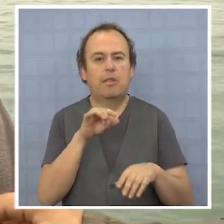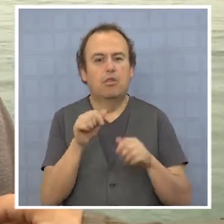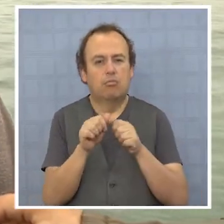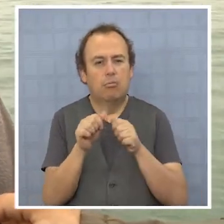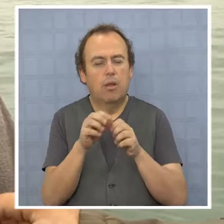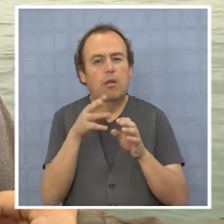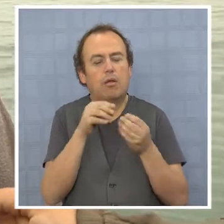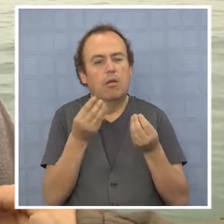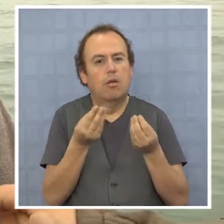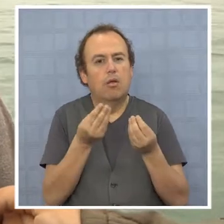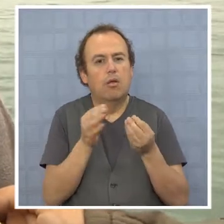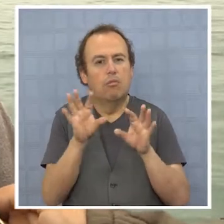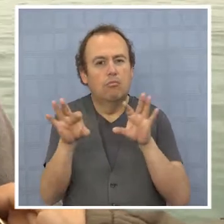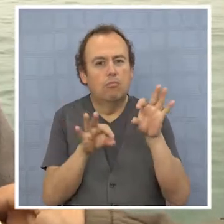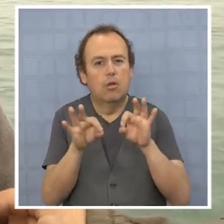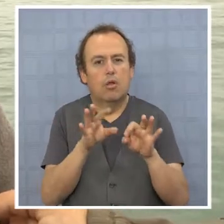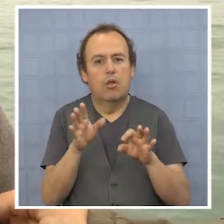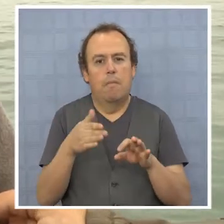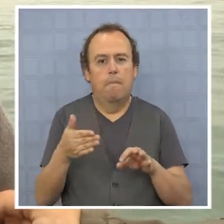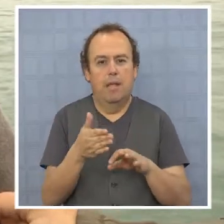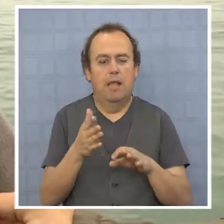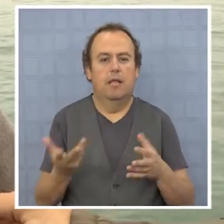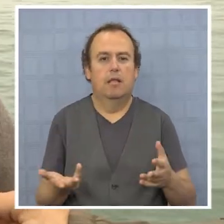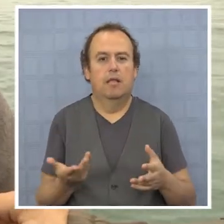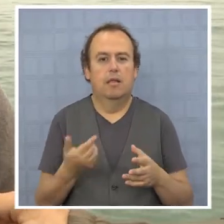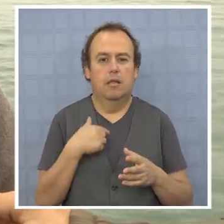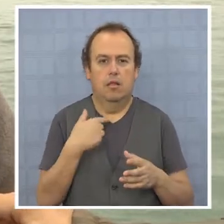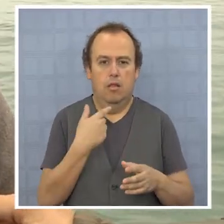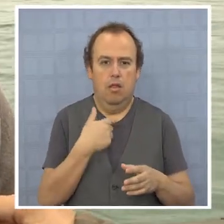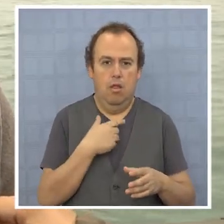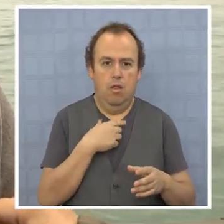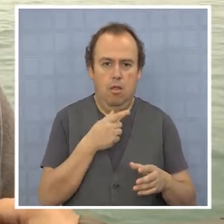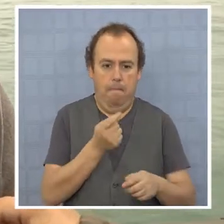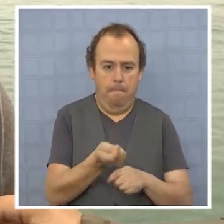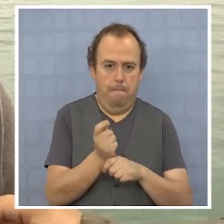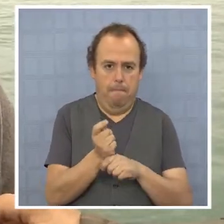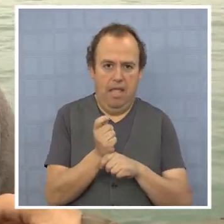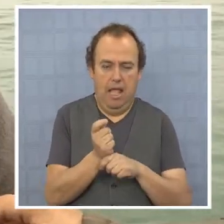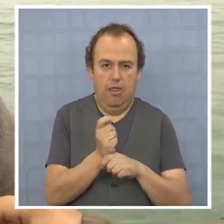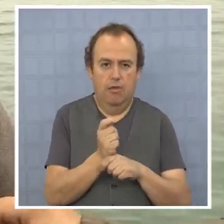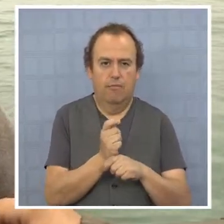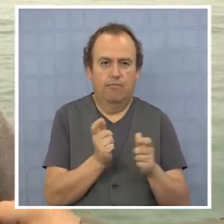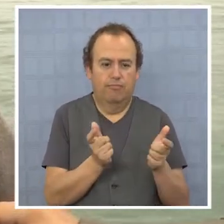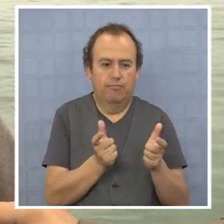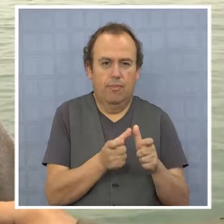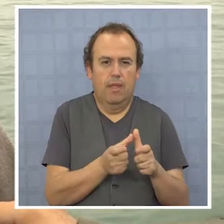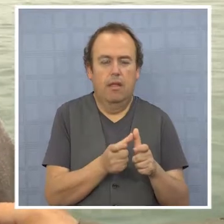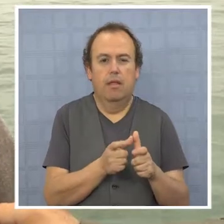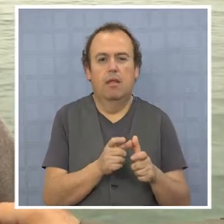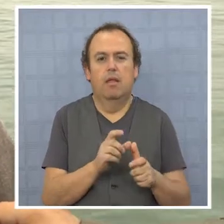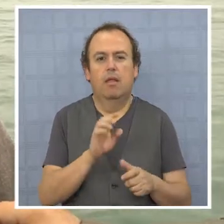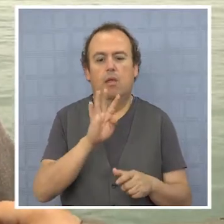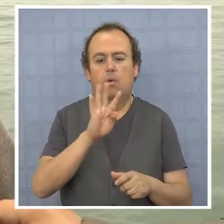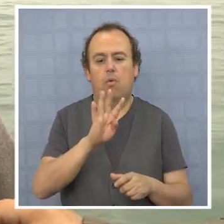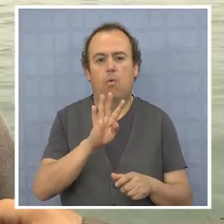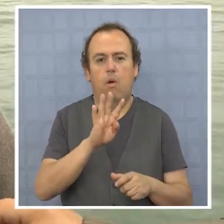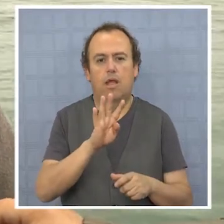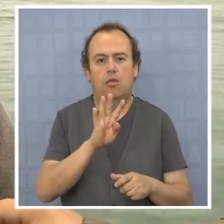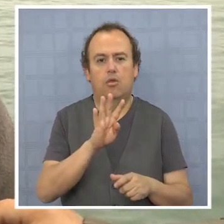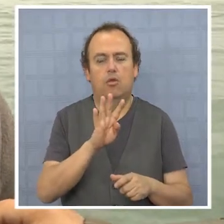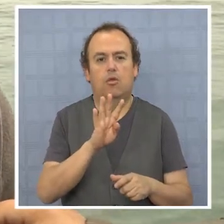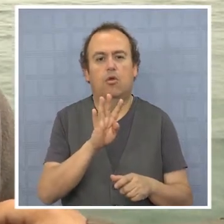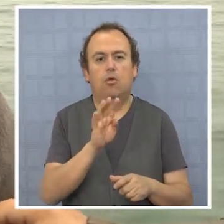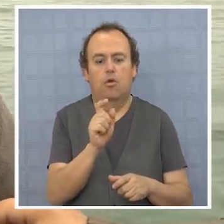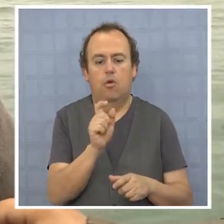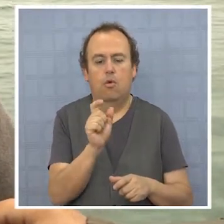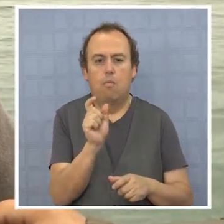arte selectivo como el que usa nosotros los pescadores artesanales. El pescador artesanal te usa 4 pulgadas hasta 6 pulgadas,